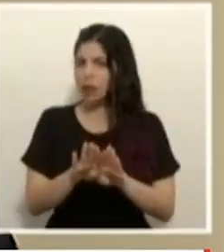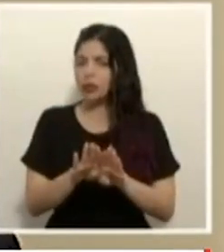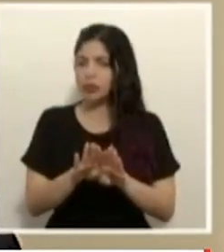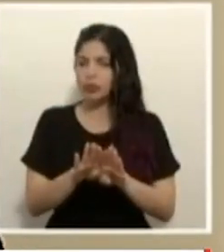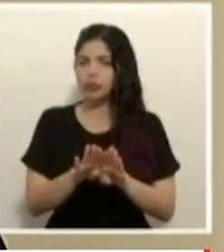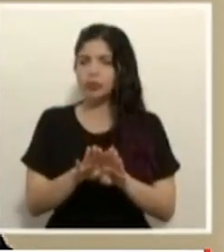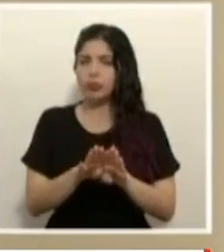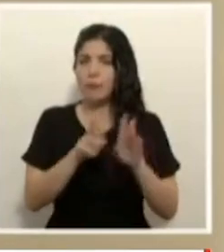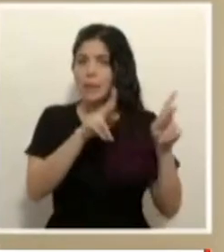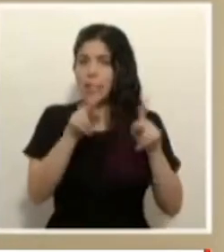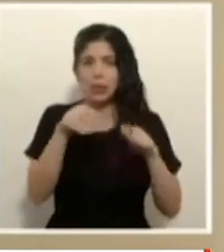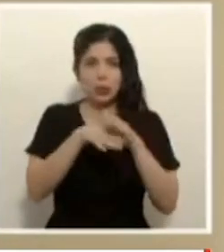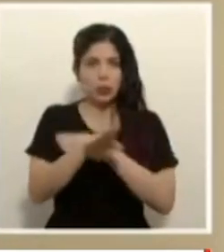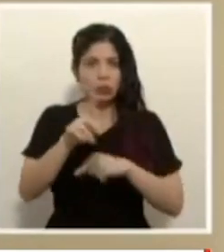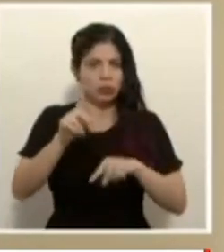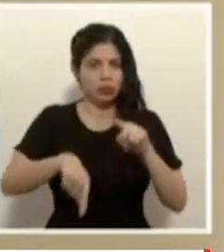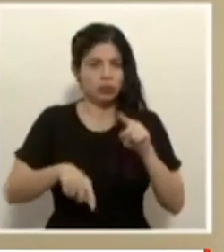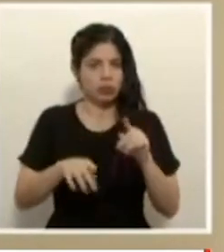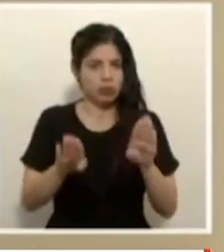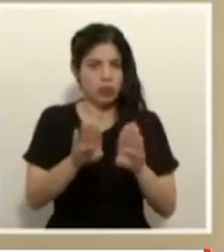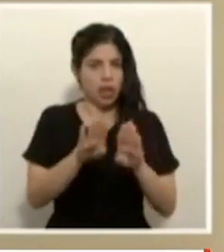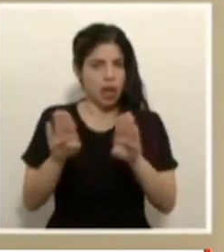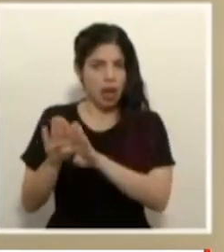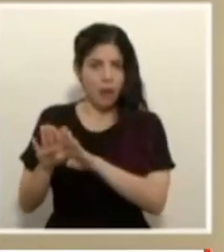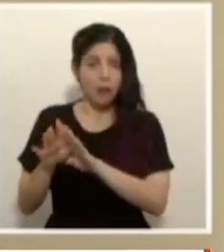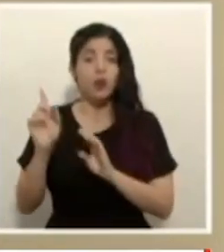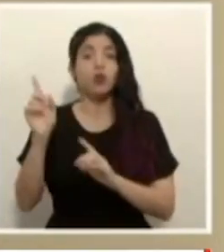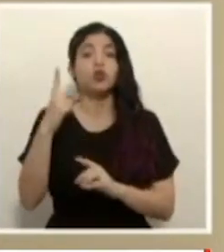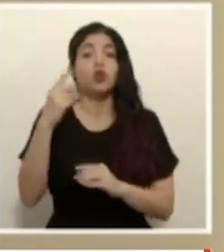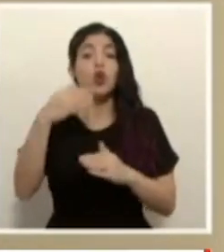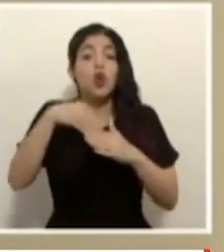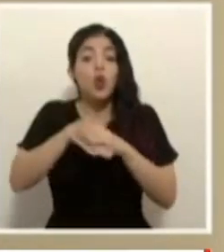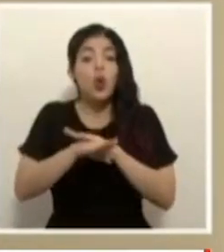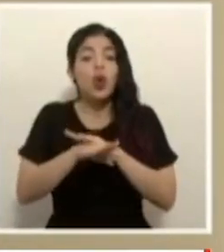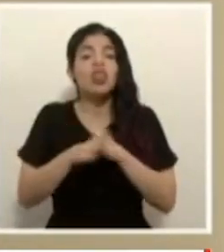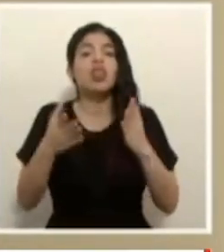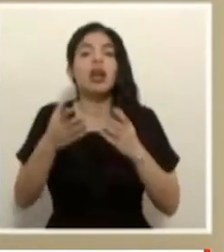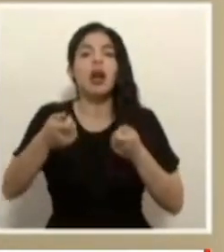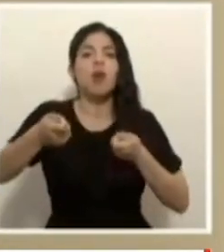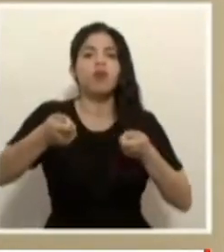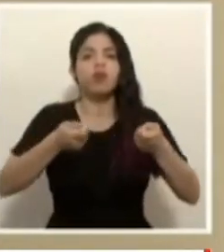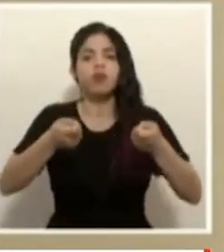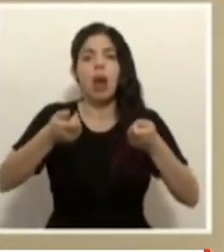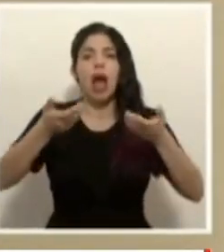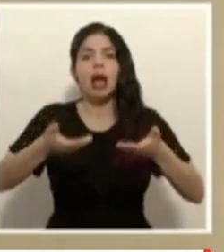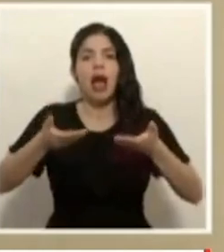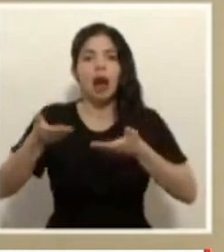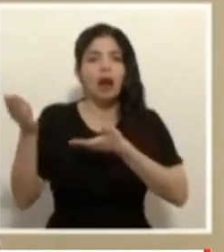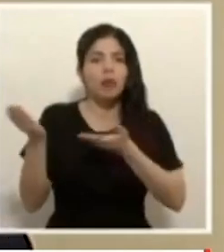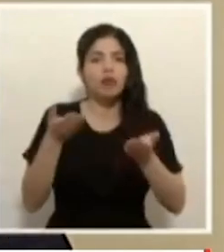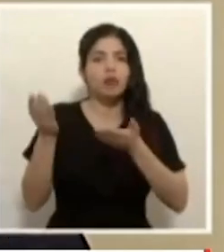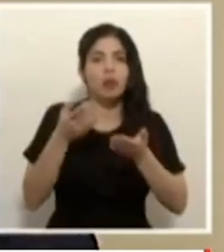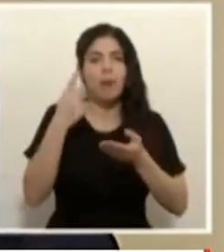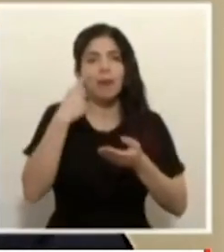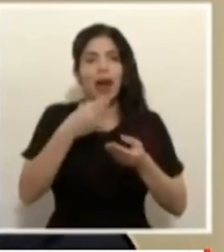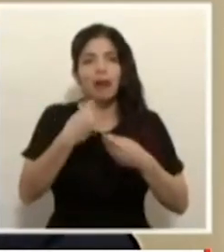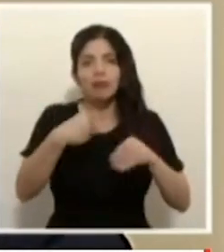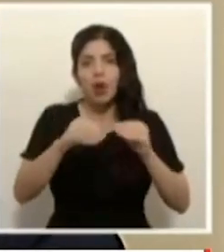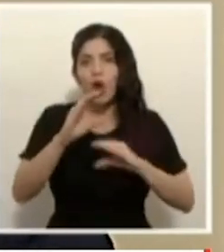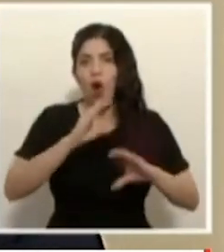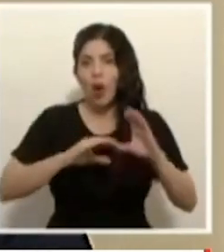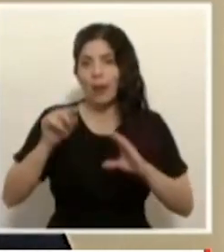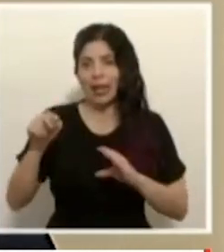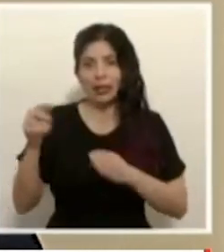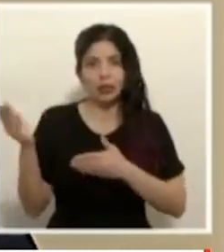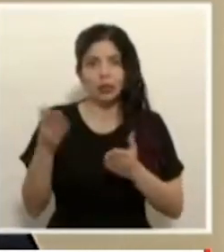de las personas lo que puede ingresar al país es el transporte de carga para la logística y el abastecimiento y el comercio pero no